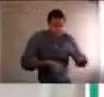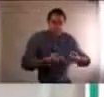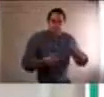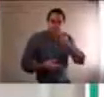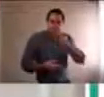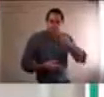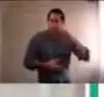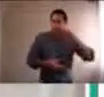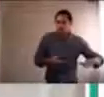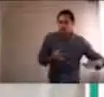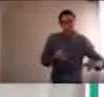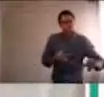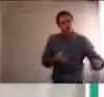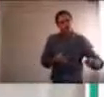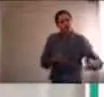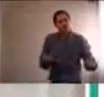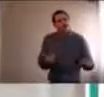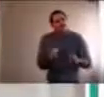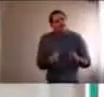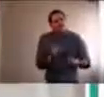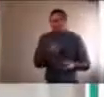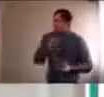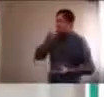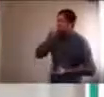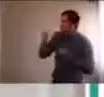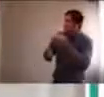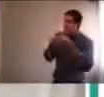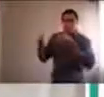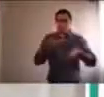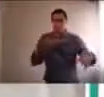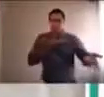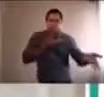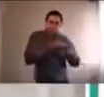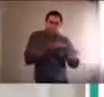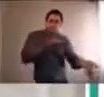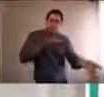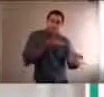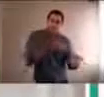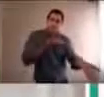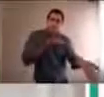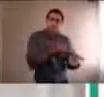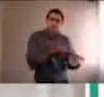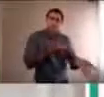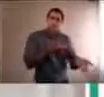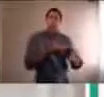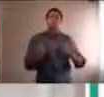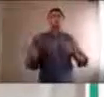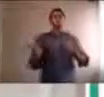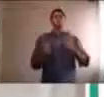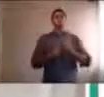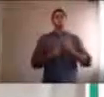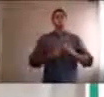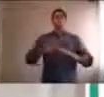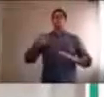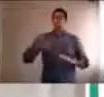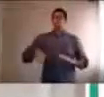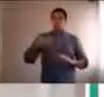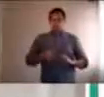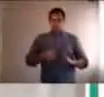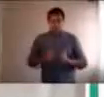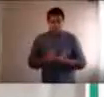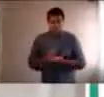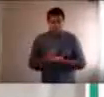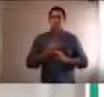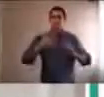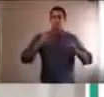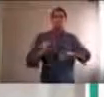pasando a ellos? Para eso, creo que un punto de partida, si tenemos que hablar de las emociones, no puede no ser,